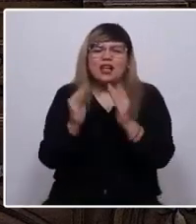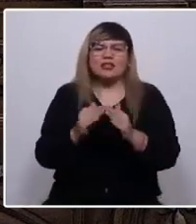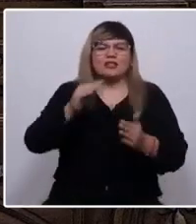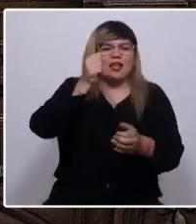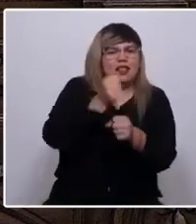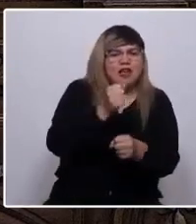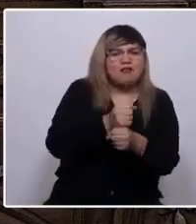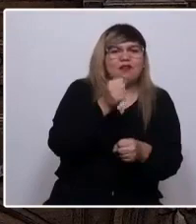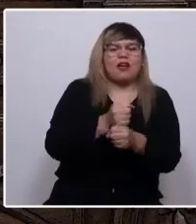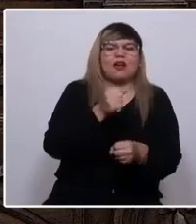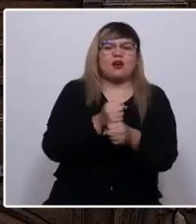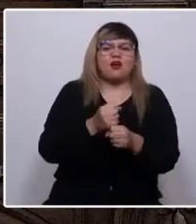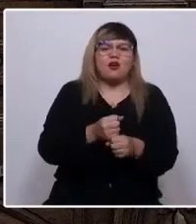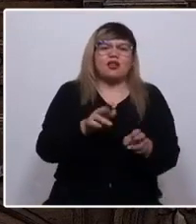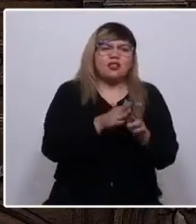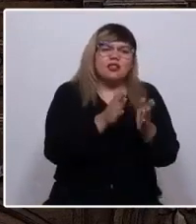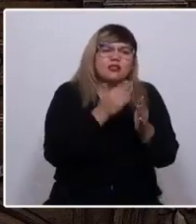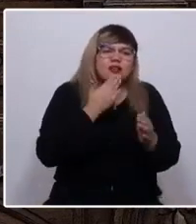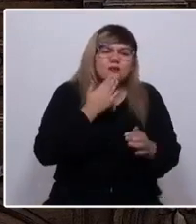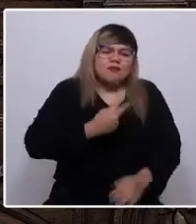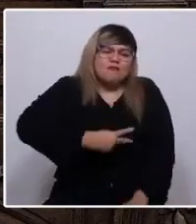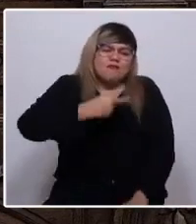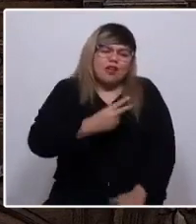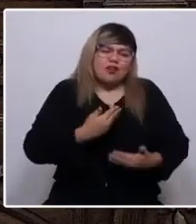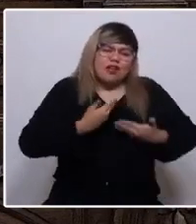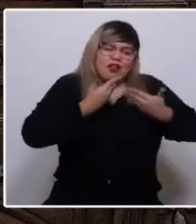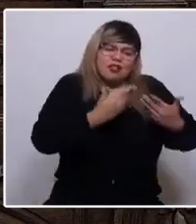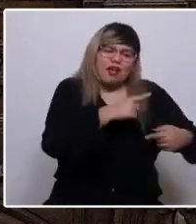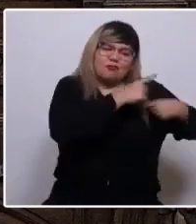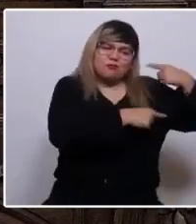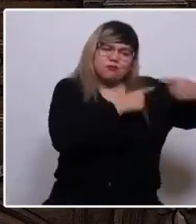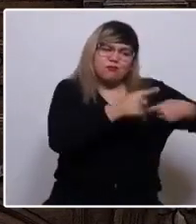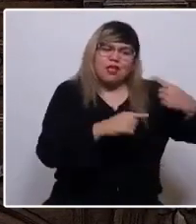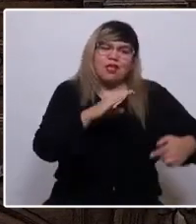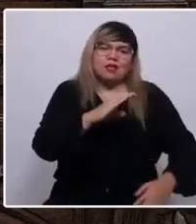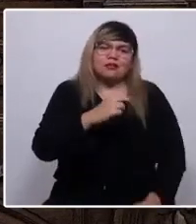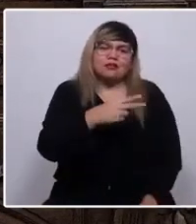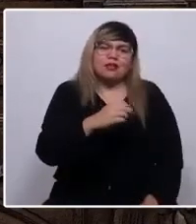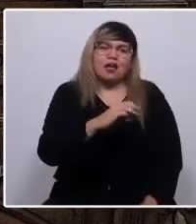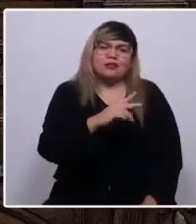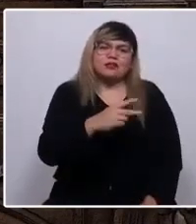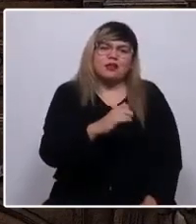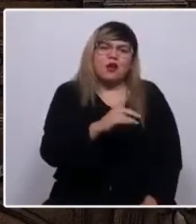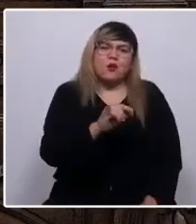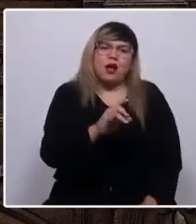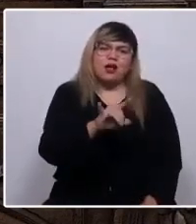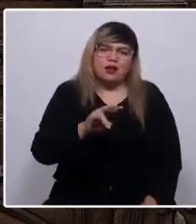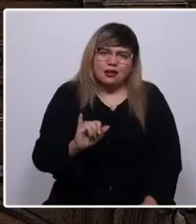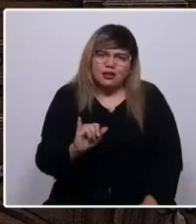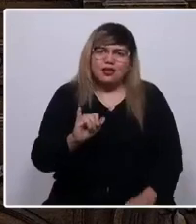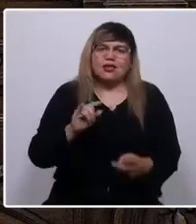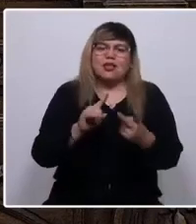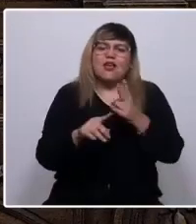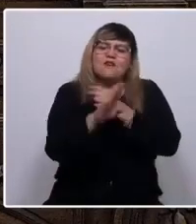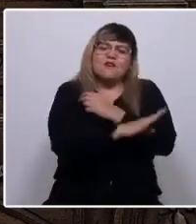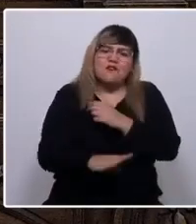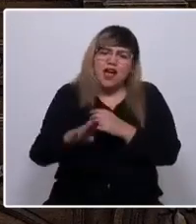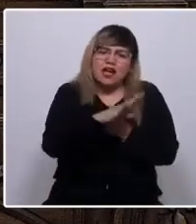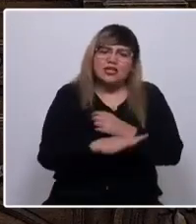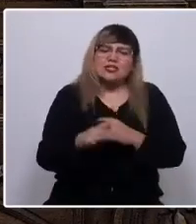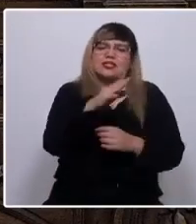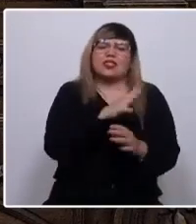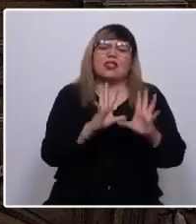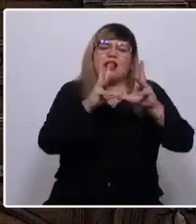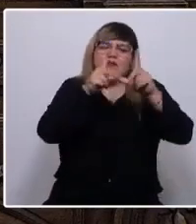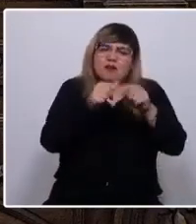valorando nuestras prácticas e instituciones ancestrales como el chachawarmi, la dualidad, la complementariedad, la base de la organización de la